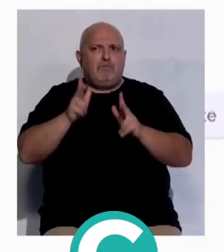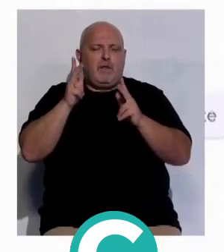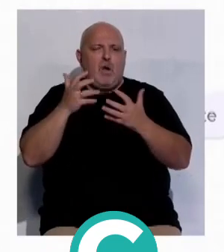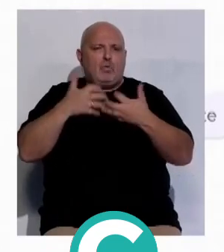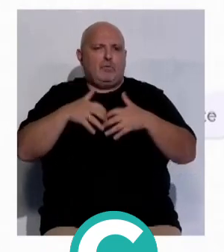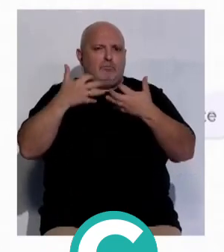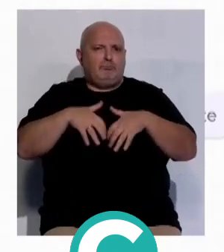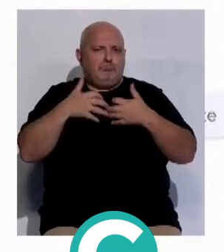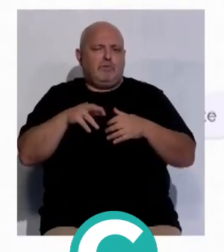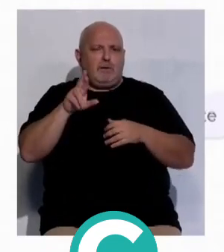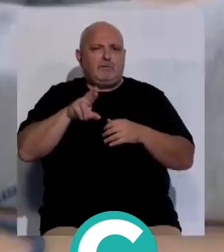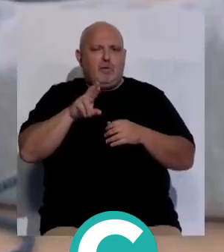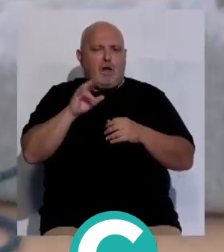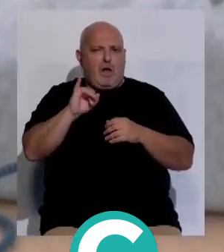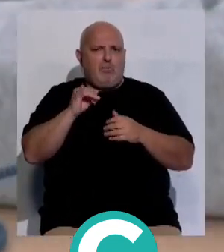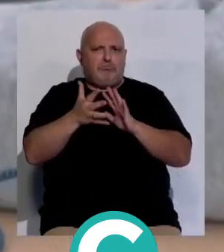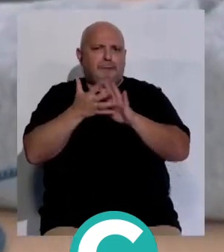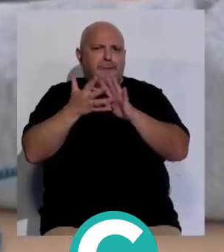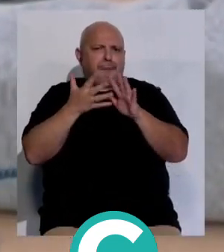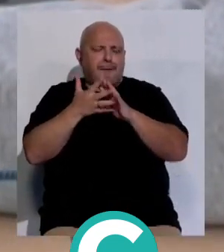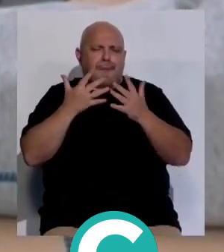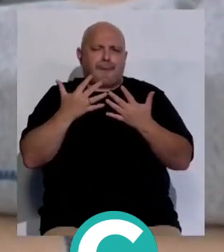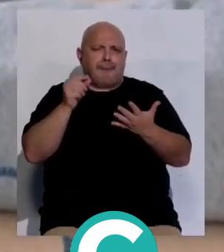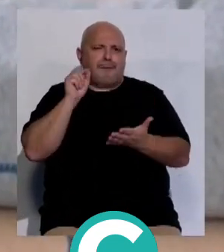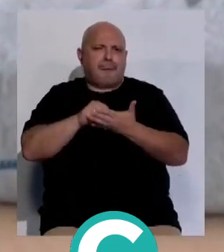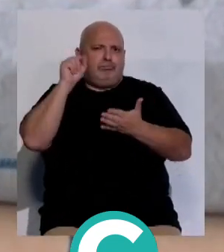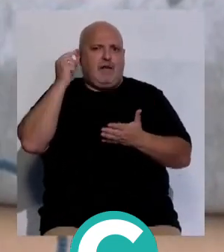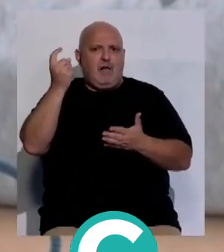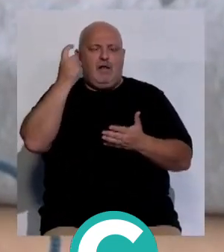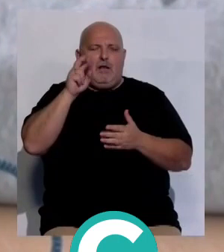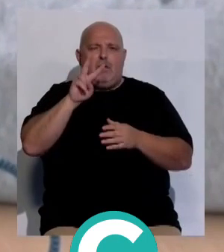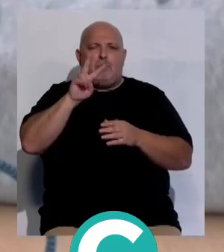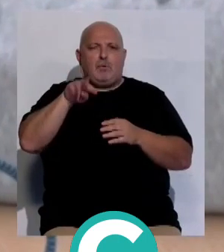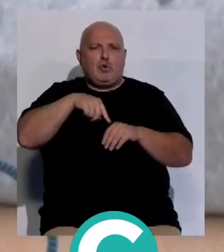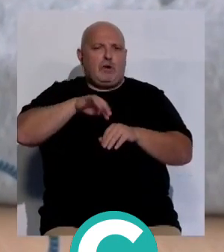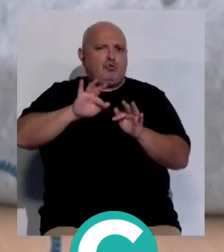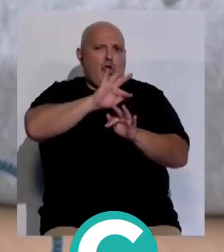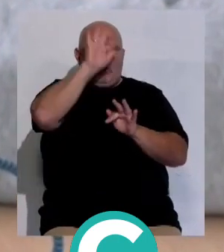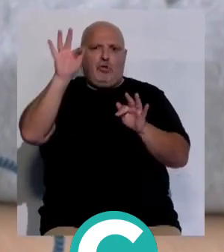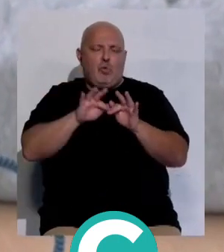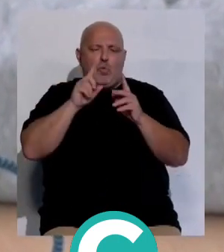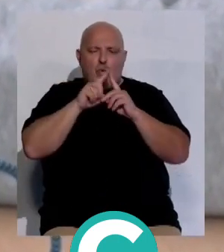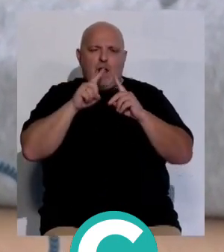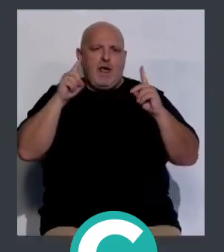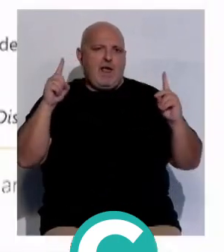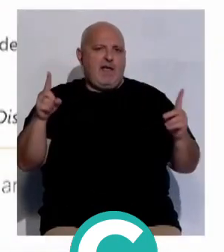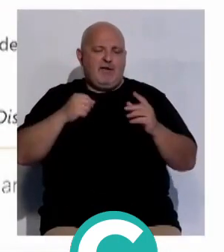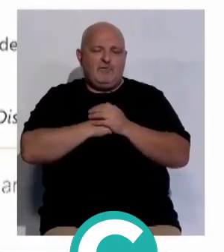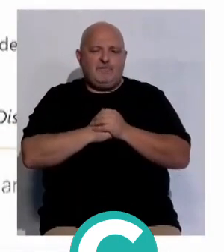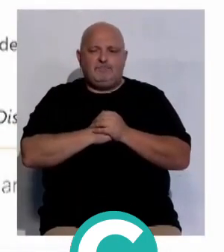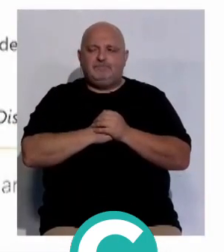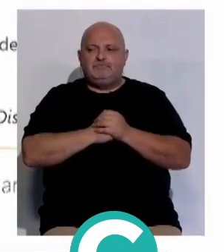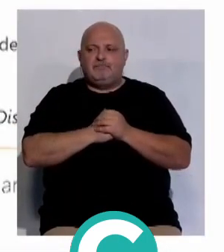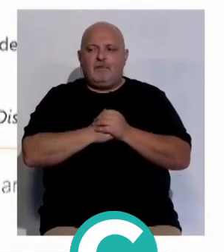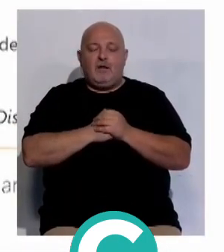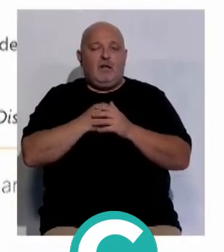automatización de tareas repetitivas, agilizando procesos y atendiendo al alumnado las 24 horas del día, los 365 días del año.